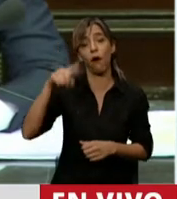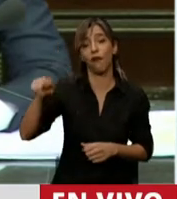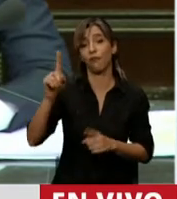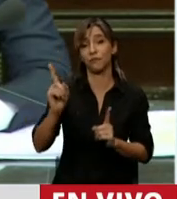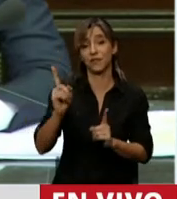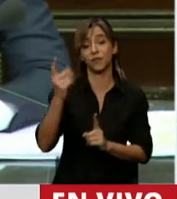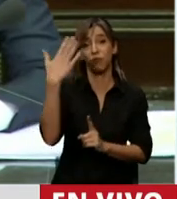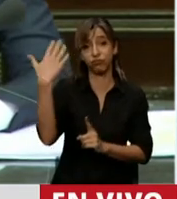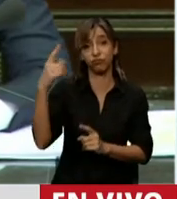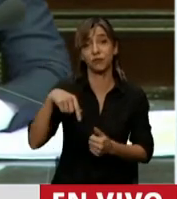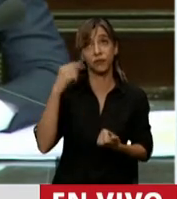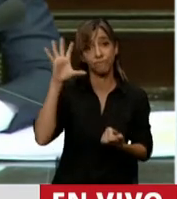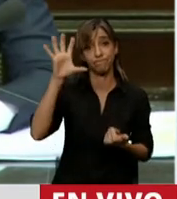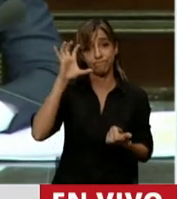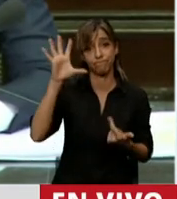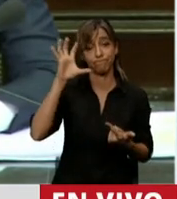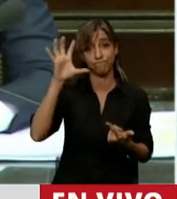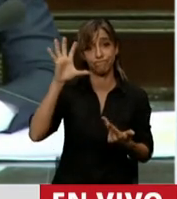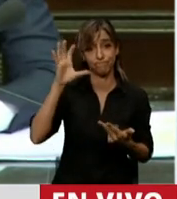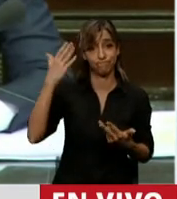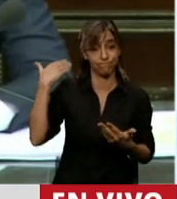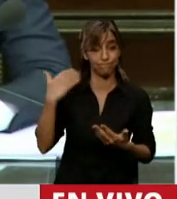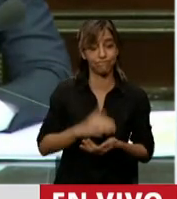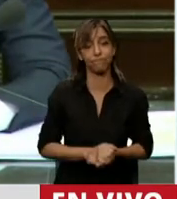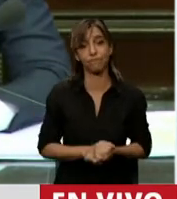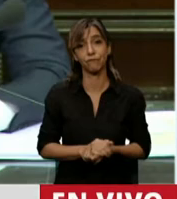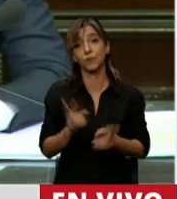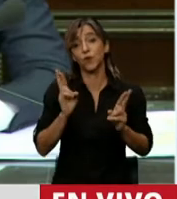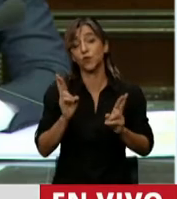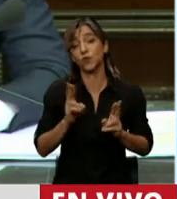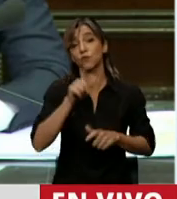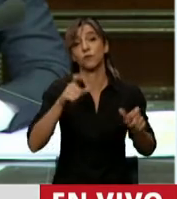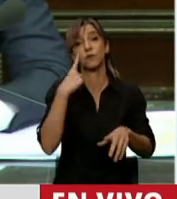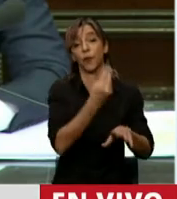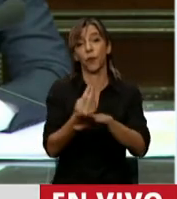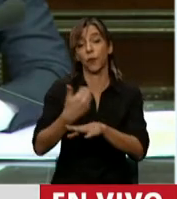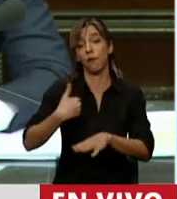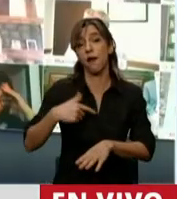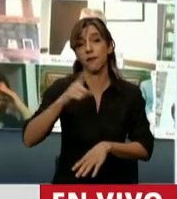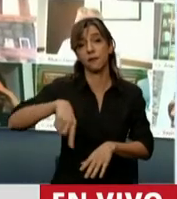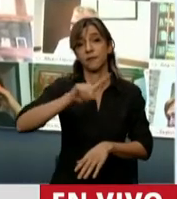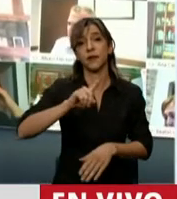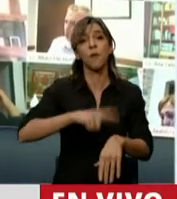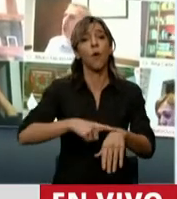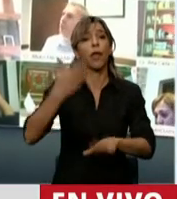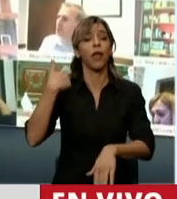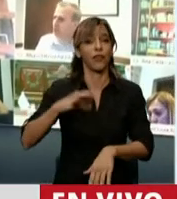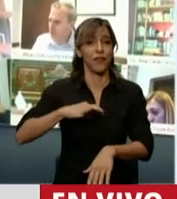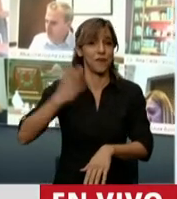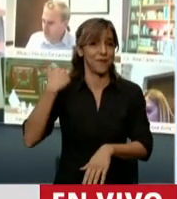Por suerte, el pueblo argentino el 27 de octubre supo elegir y nosotros